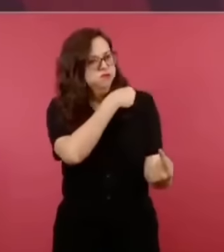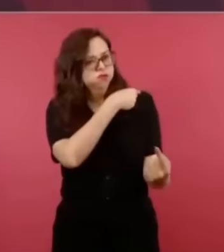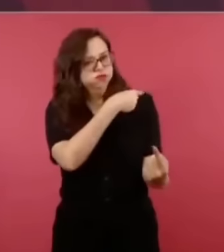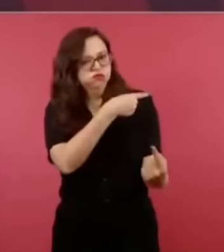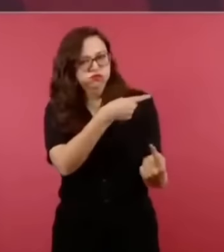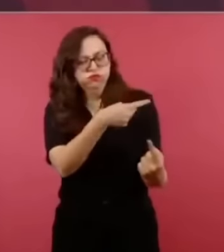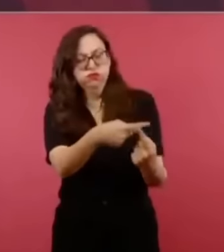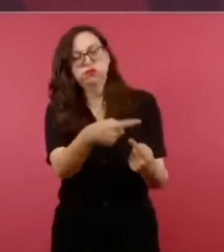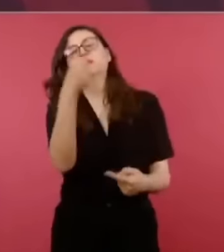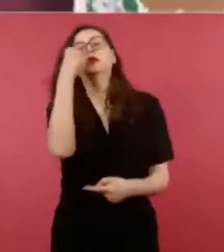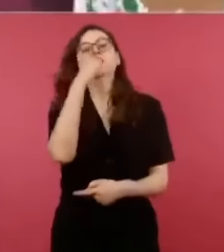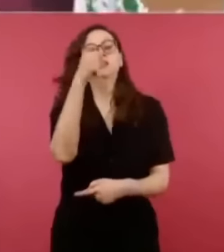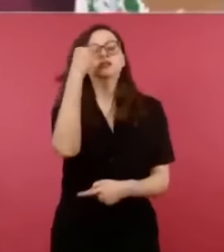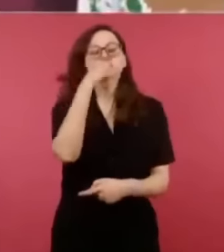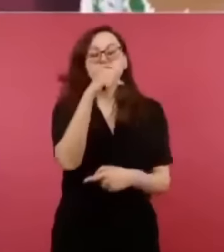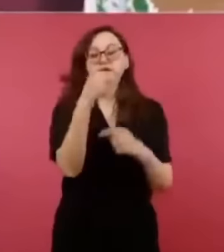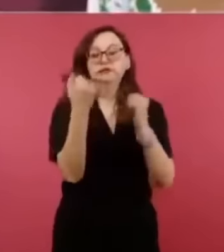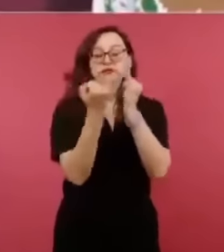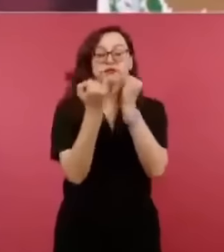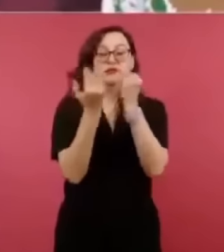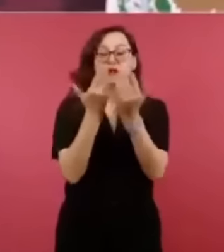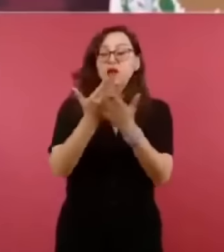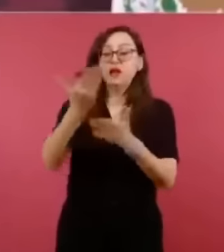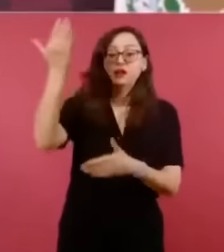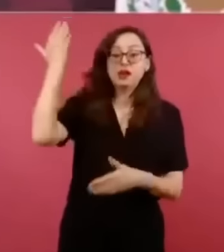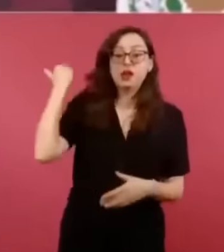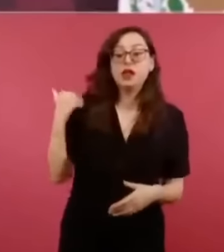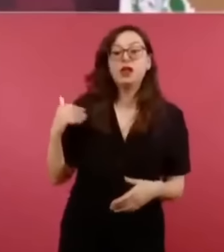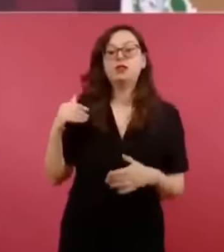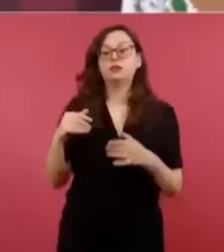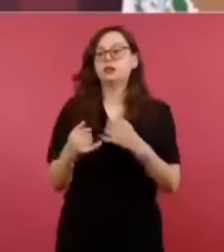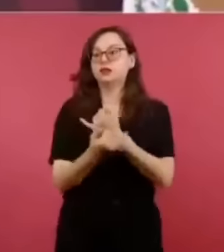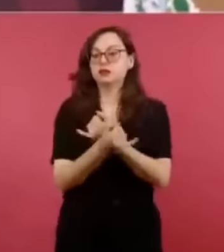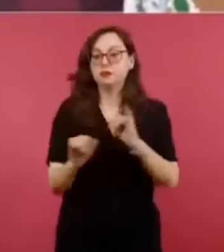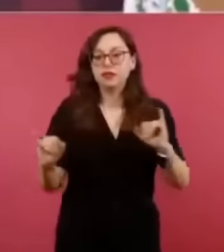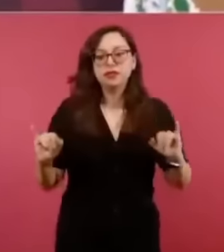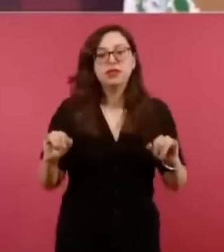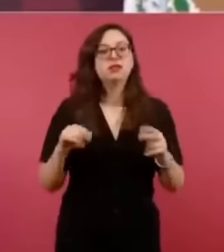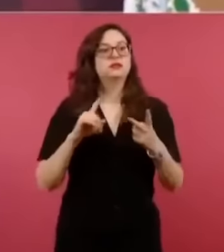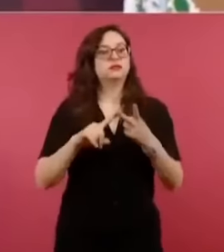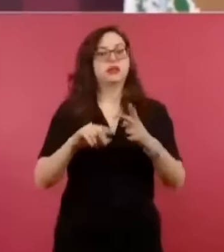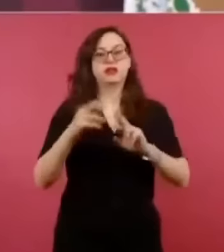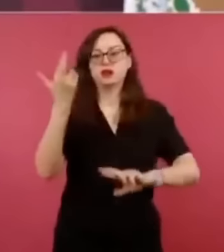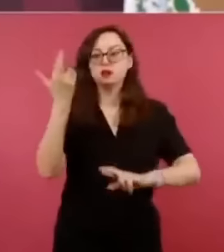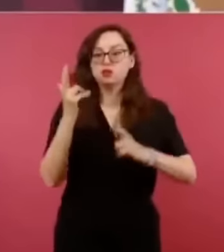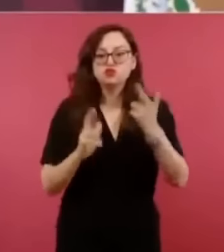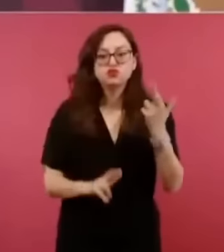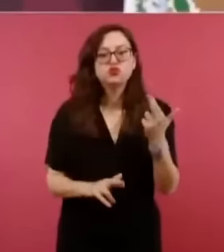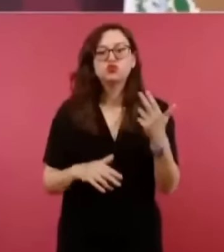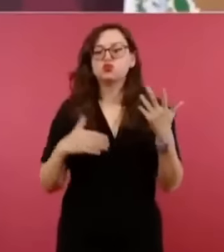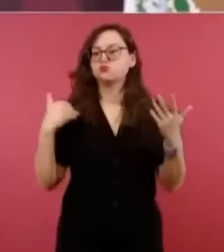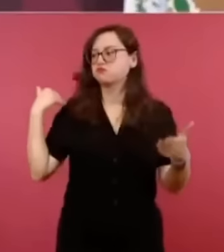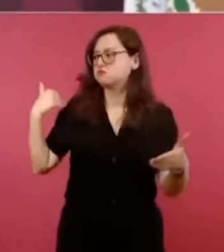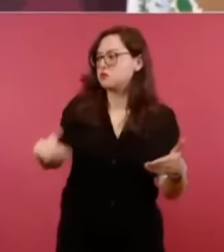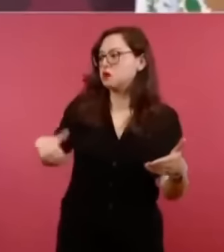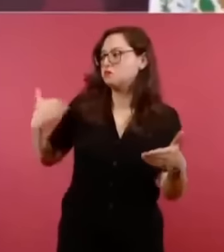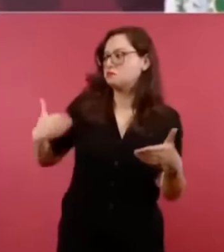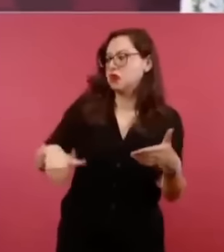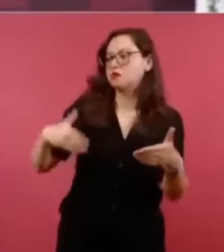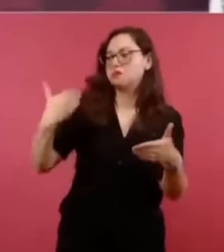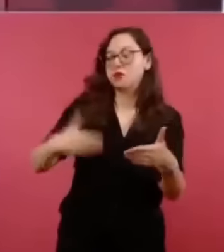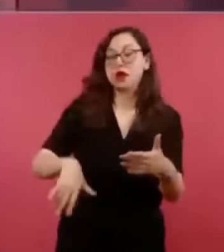siempre han habido en la historia de nuestro país y del mundo